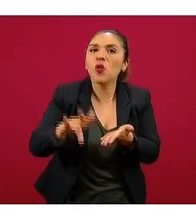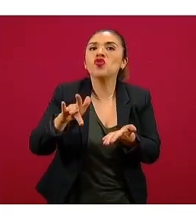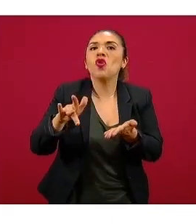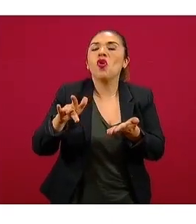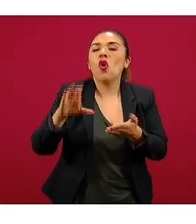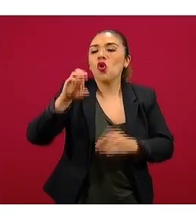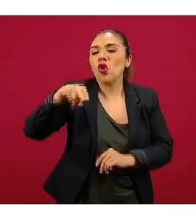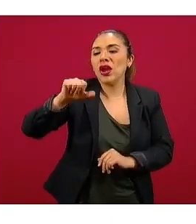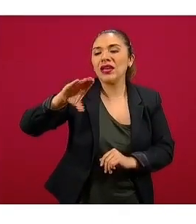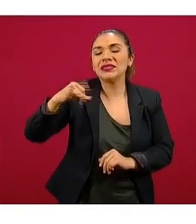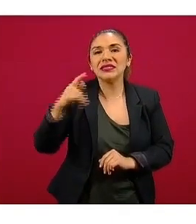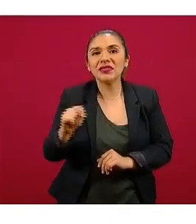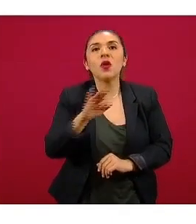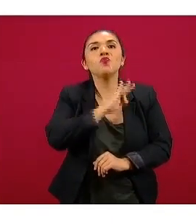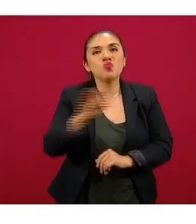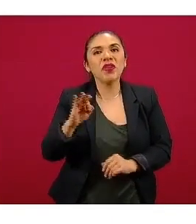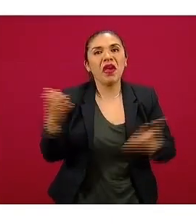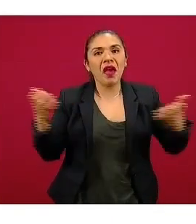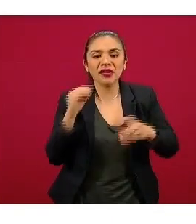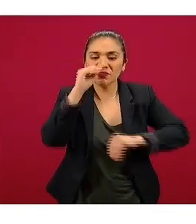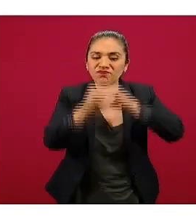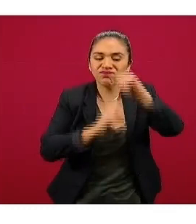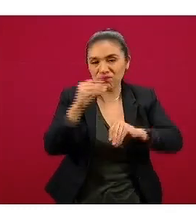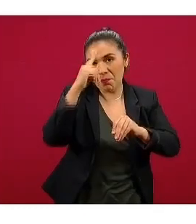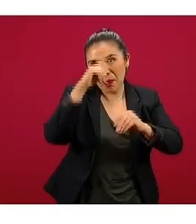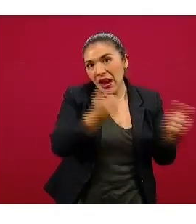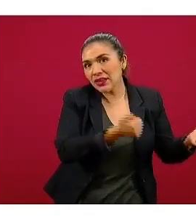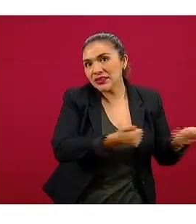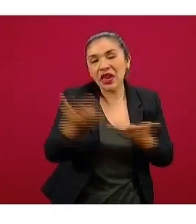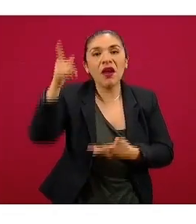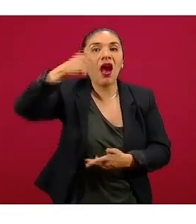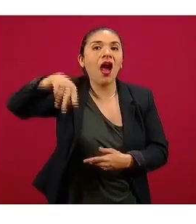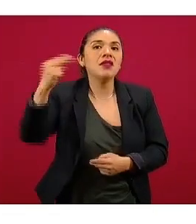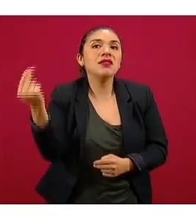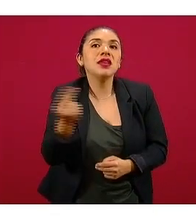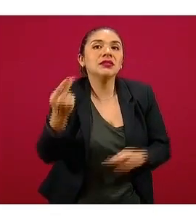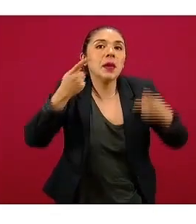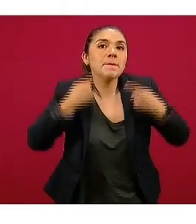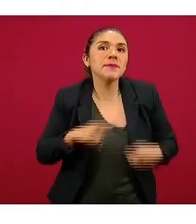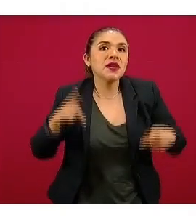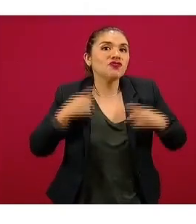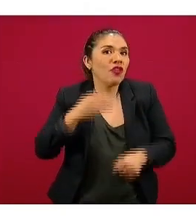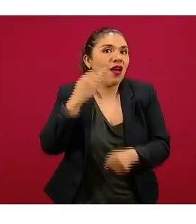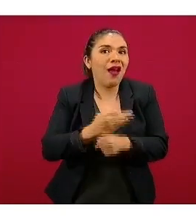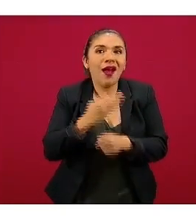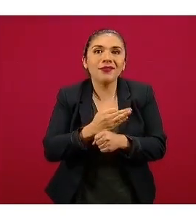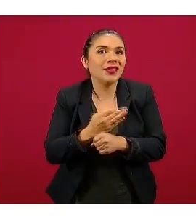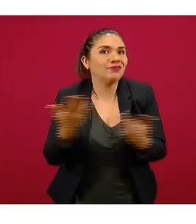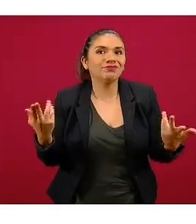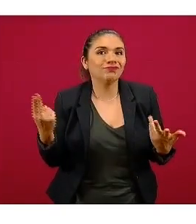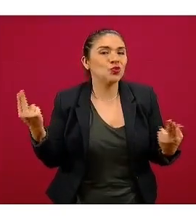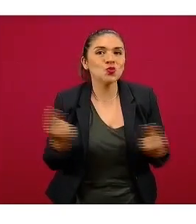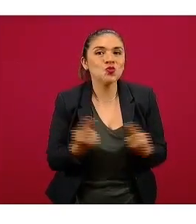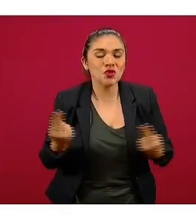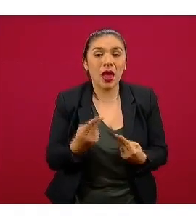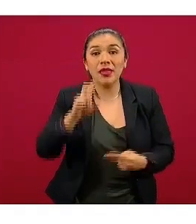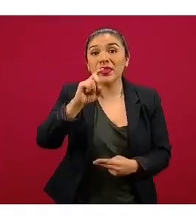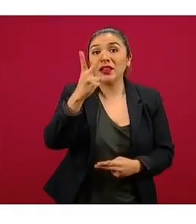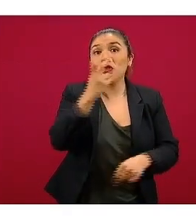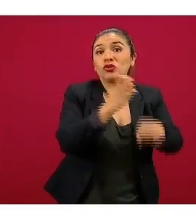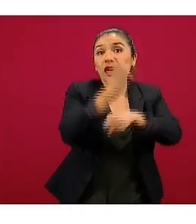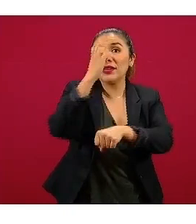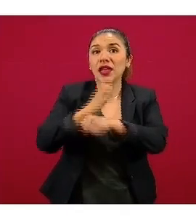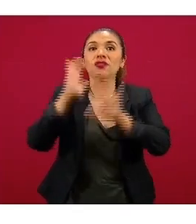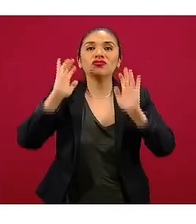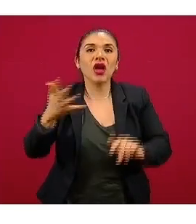del CONACYT pudieron ponerse a disposición de las necesidades de la Nación. Y en este caso las 32 entidades federativas ya